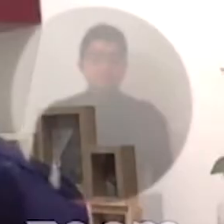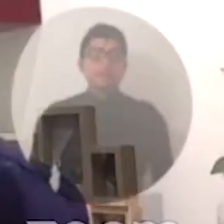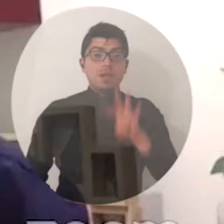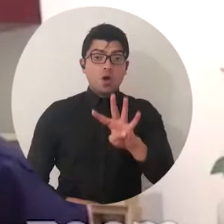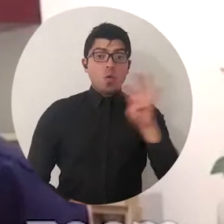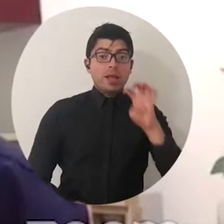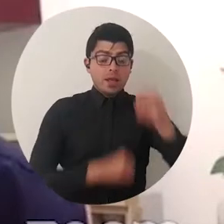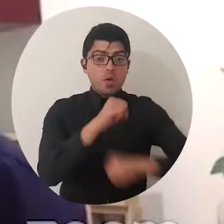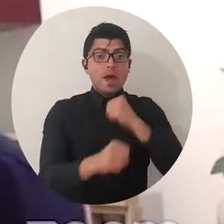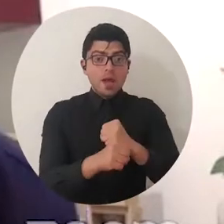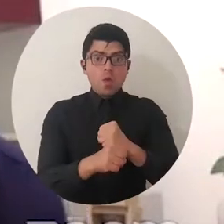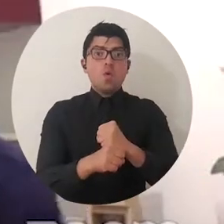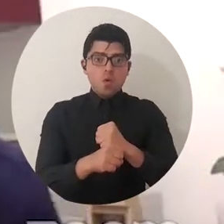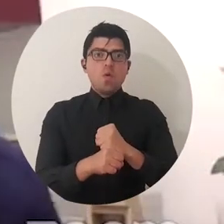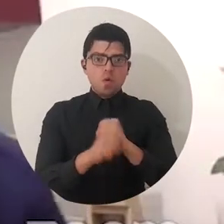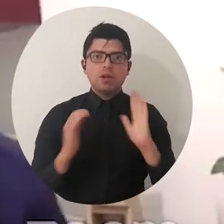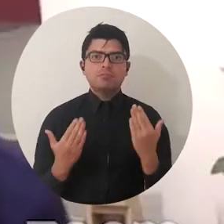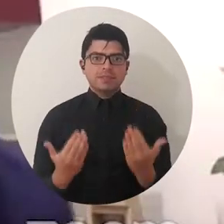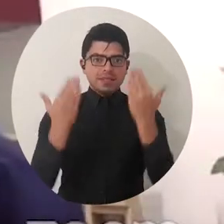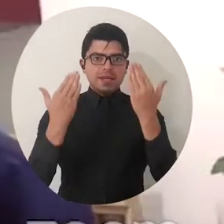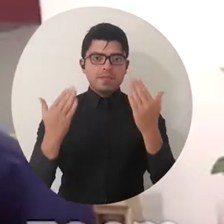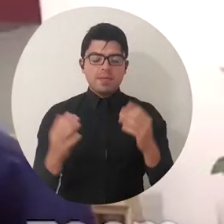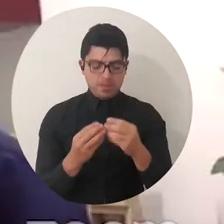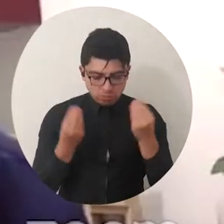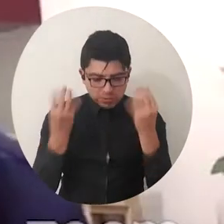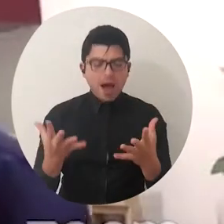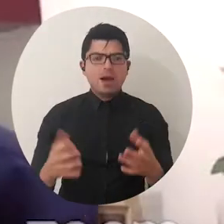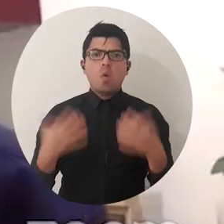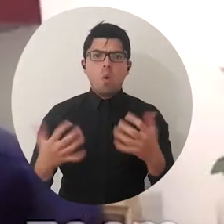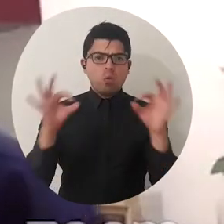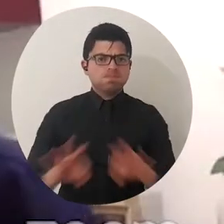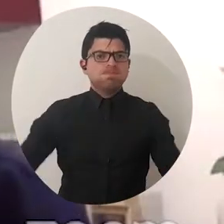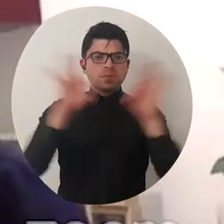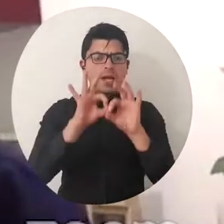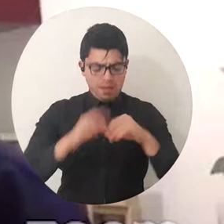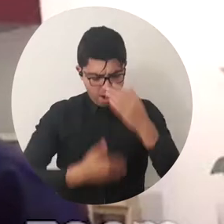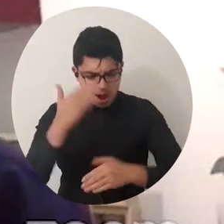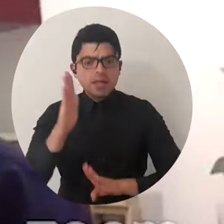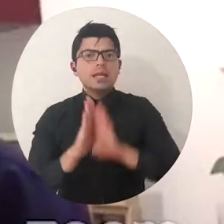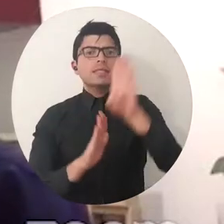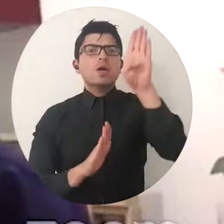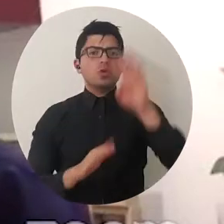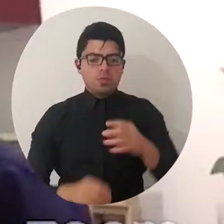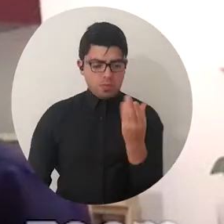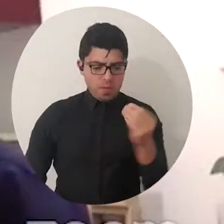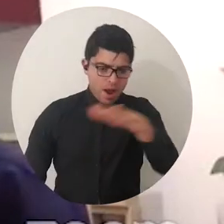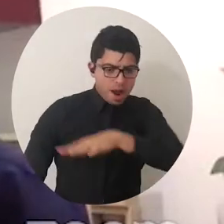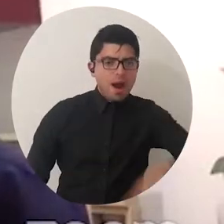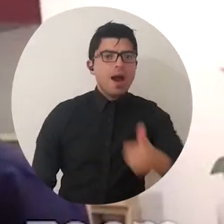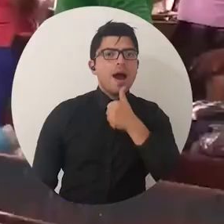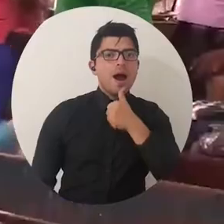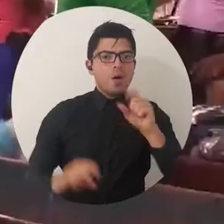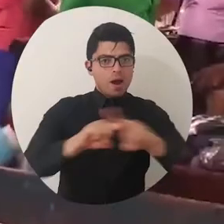49 años que han servido como un aporte fundamental para el desarrollo del sector